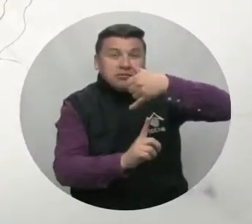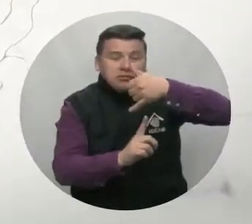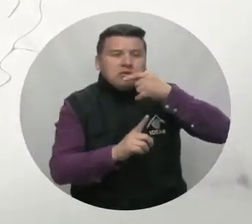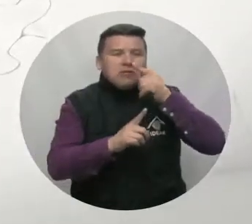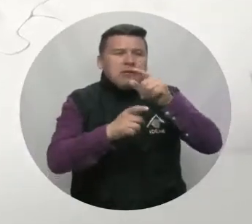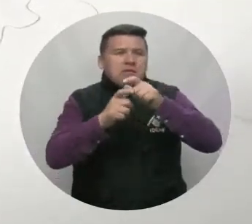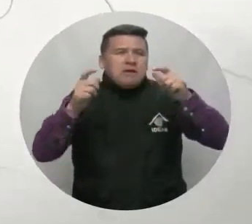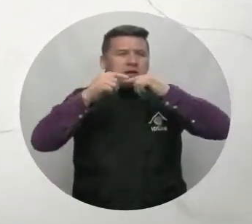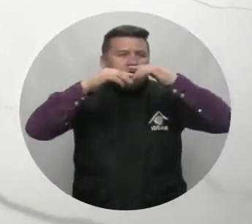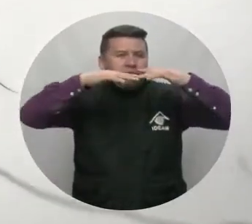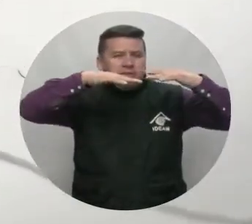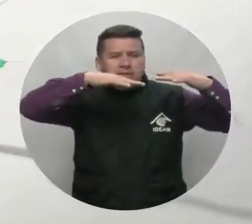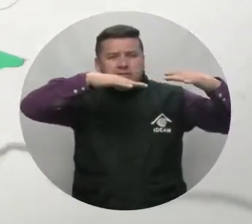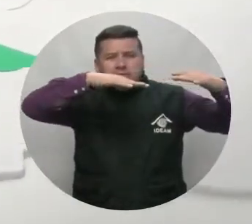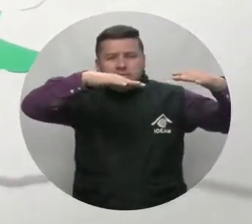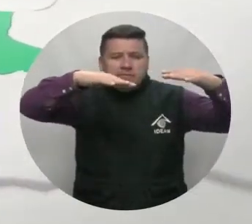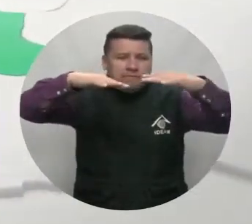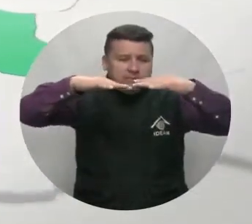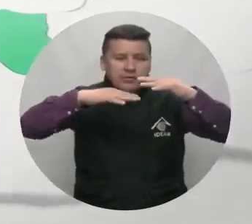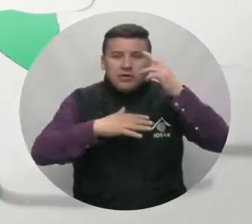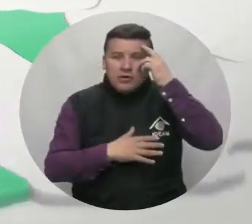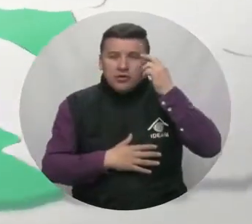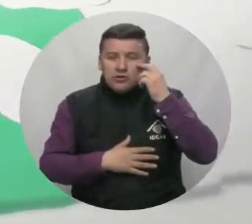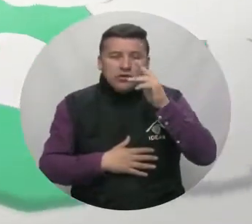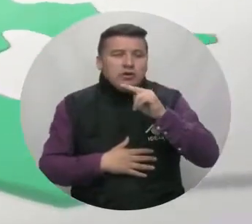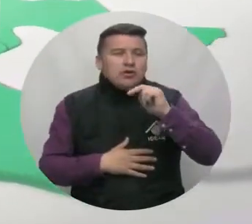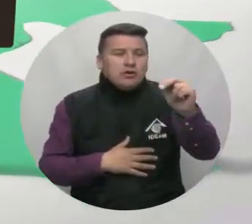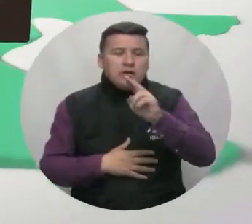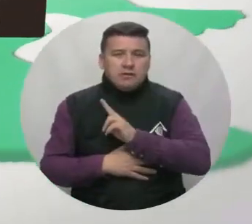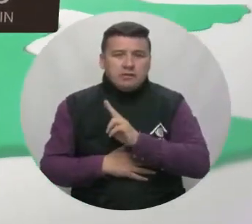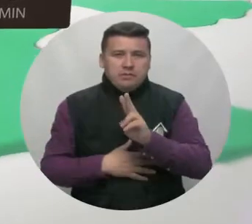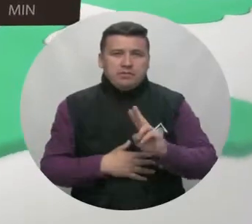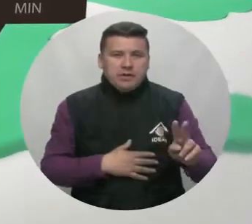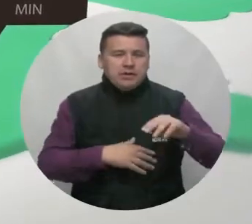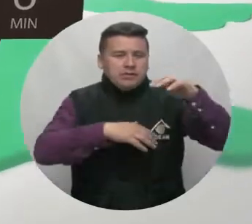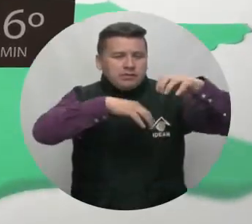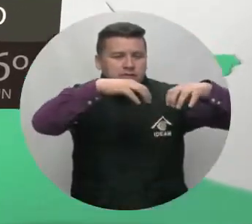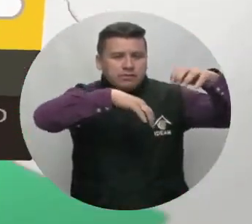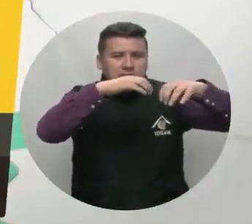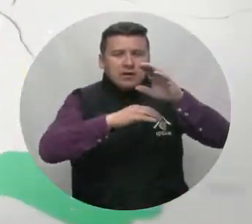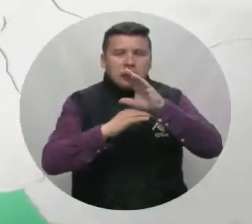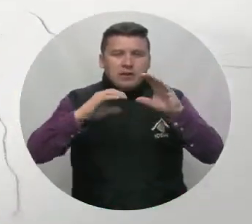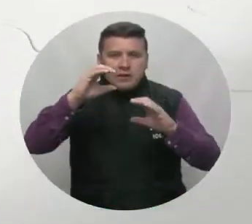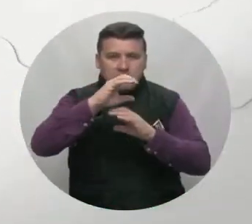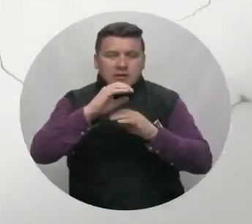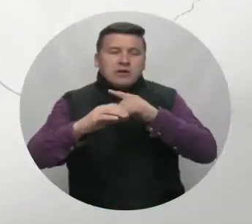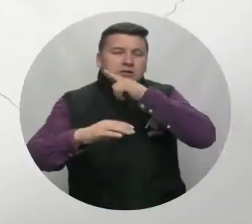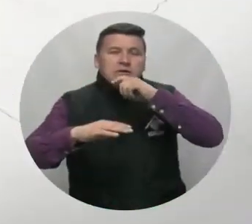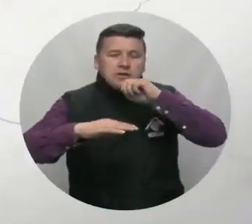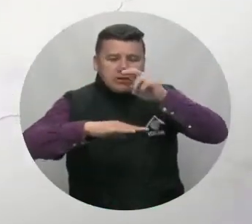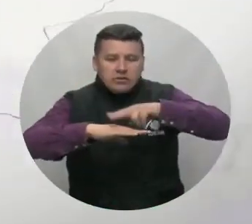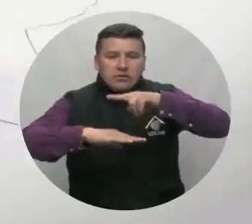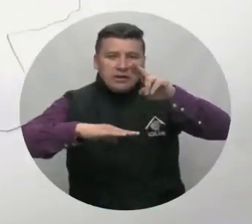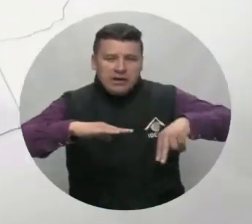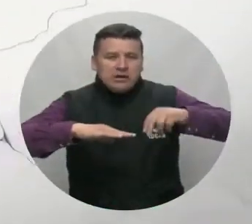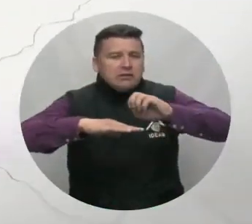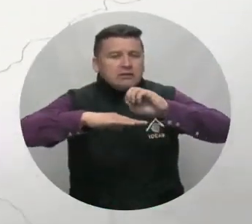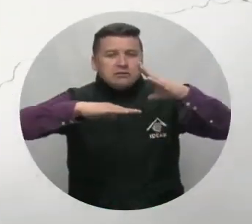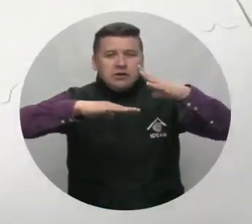incremento de la nubosidad en la región en sectores del Chocó y al norte del Valle, con lloviznas en el Cauca y tiempo seco en Nariño.